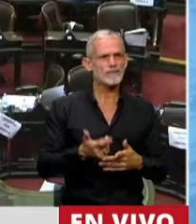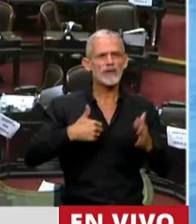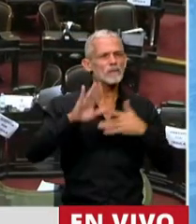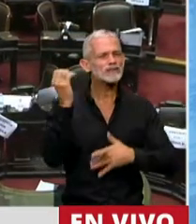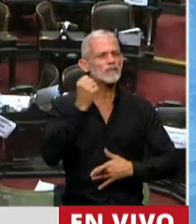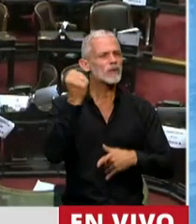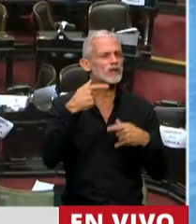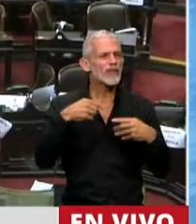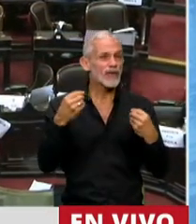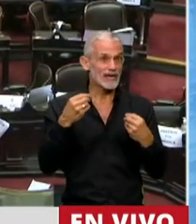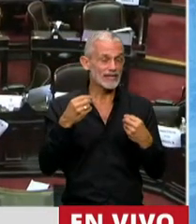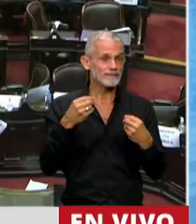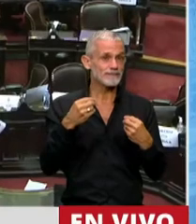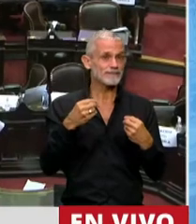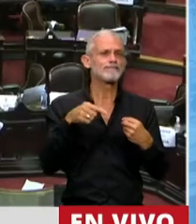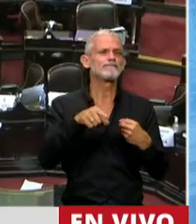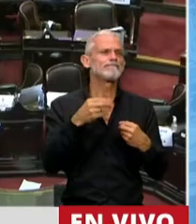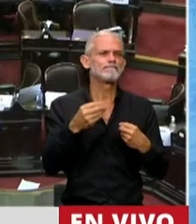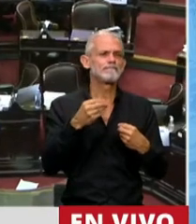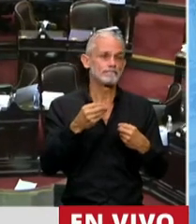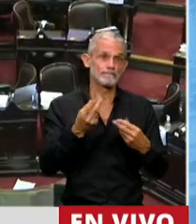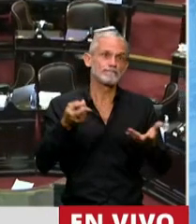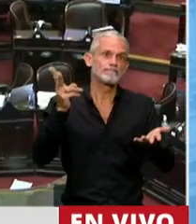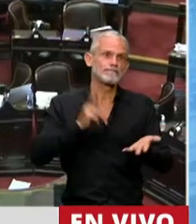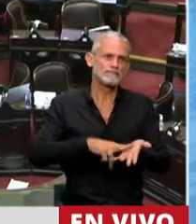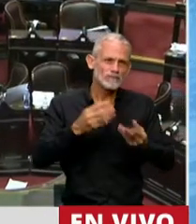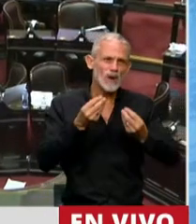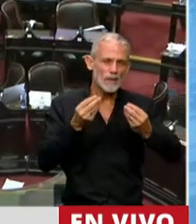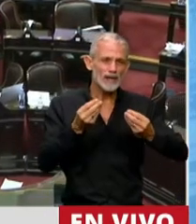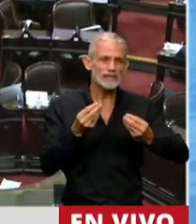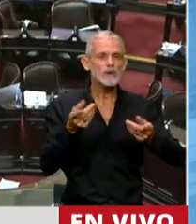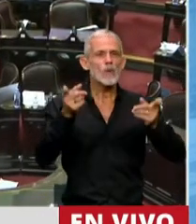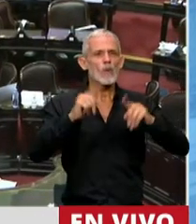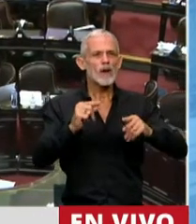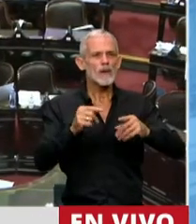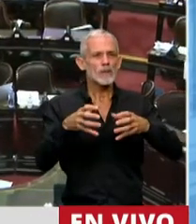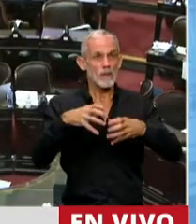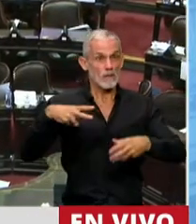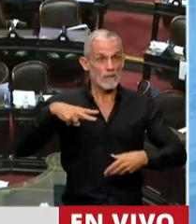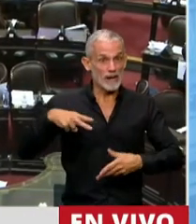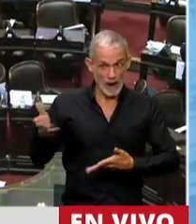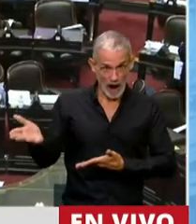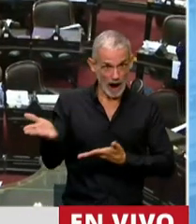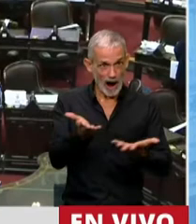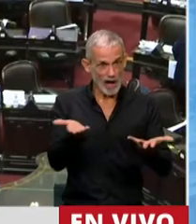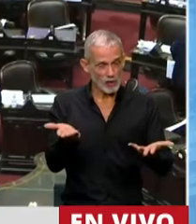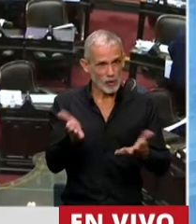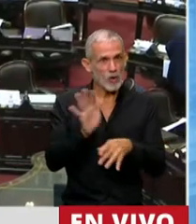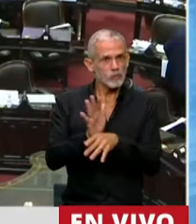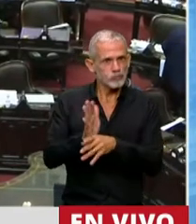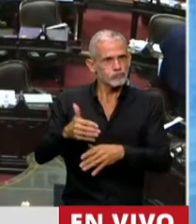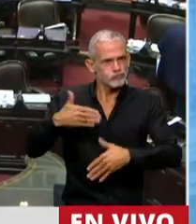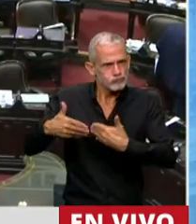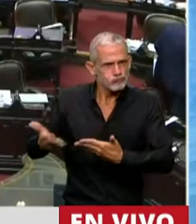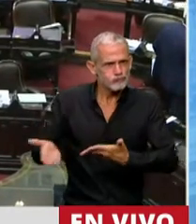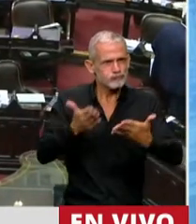importante aquí a destacar es nuevamente poner en valor al sector privado como motor del